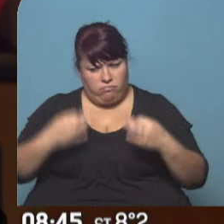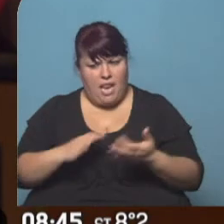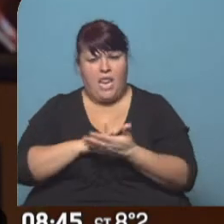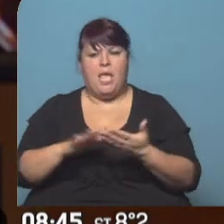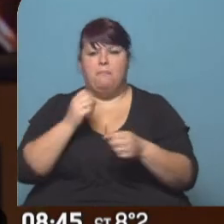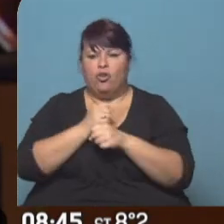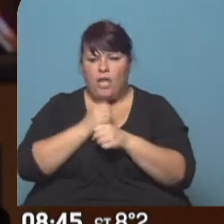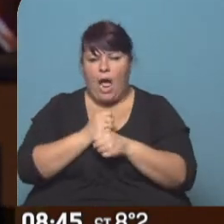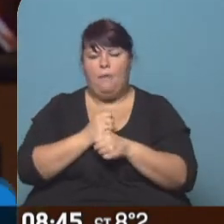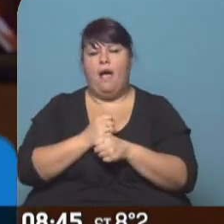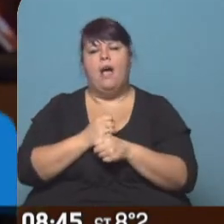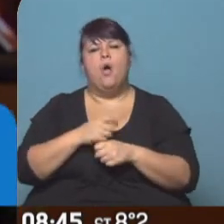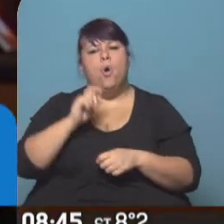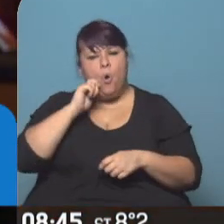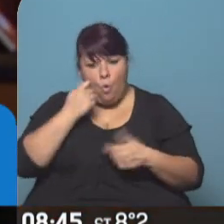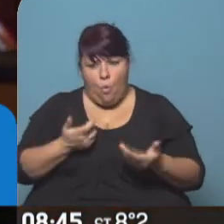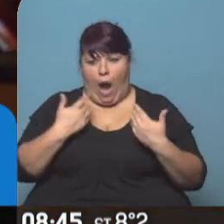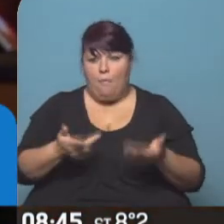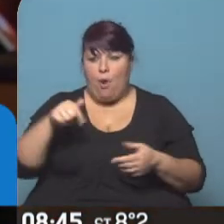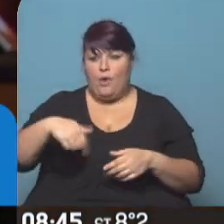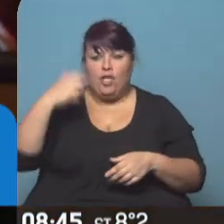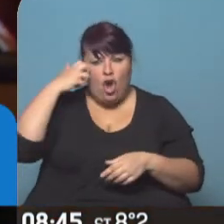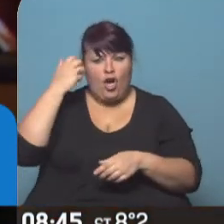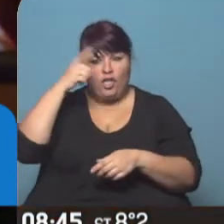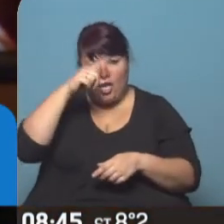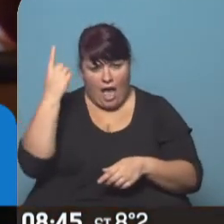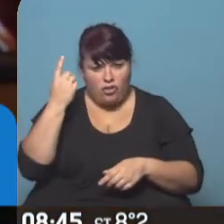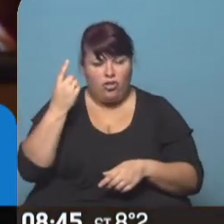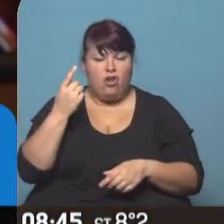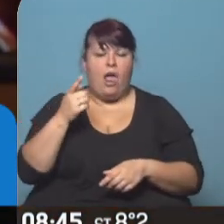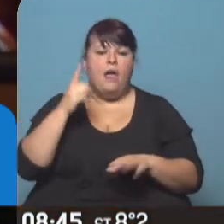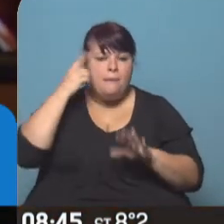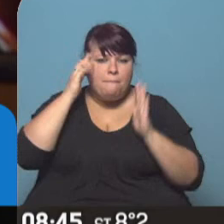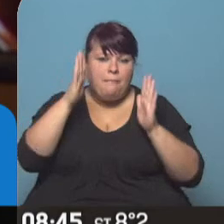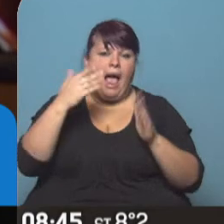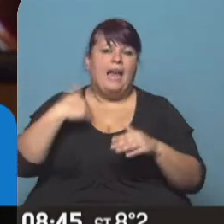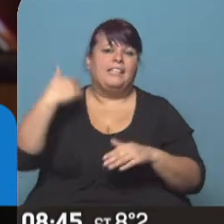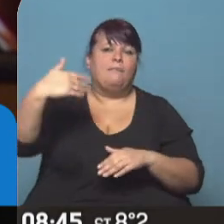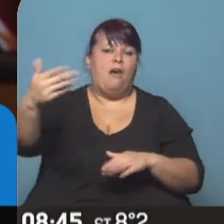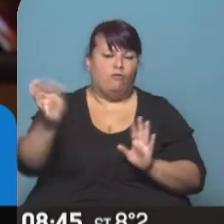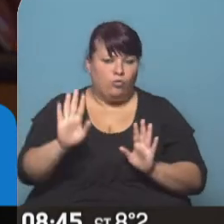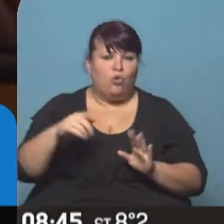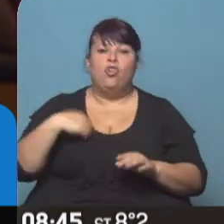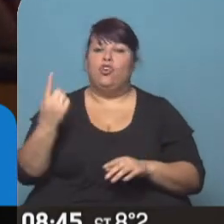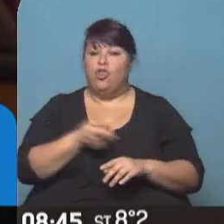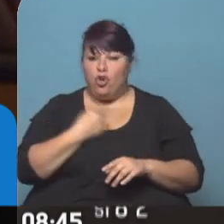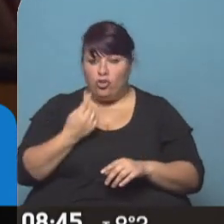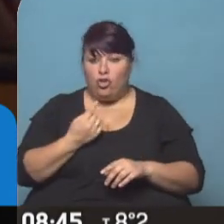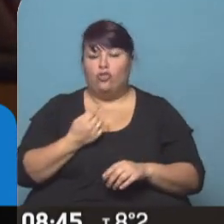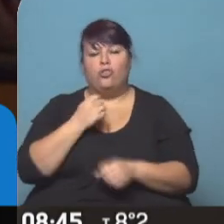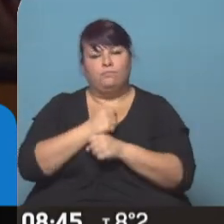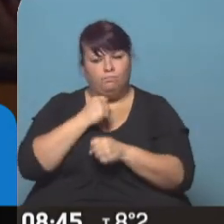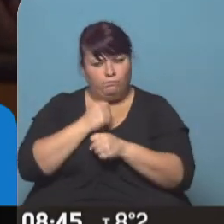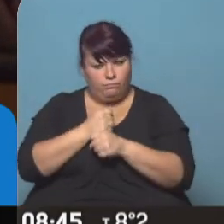trabajadora, que es muy bueno que esté acá en el Congreso de la Nación pensando el país que viene. Así que nosotros estamos